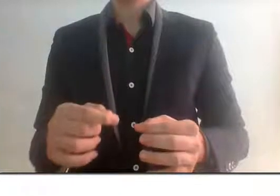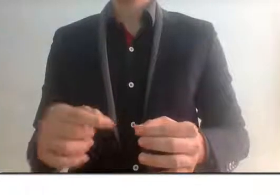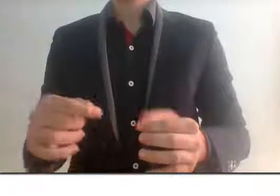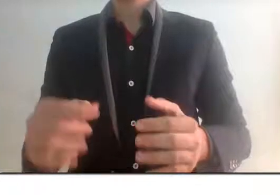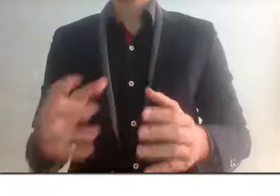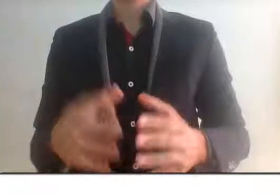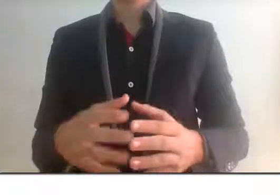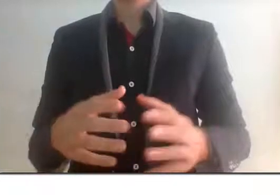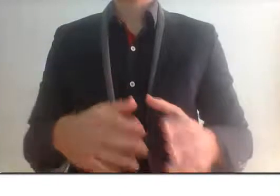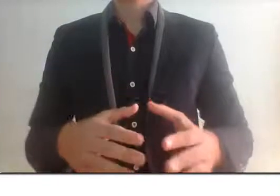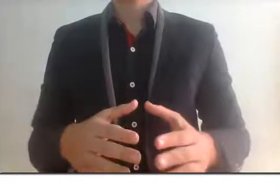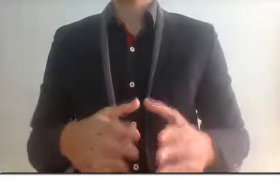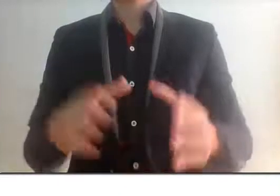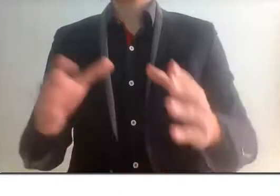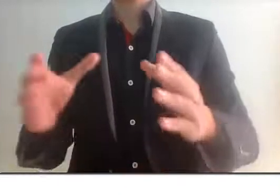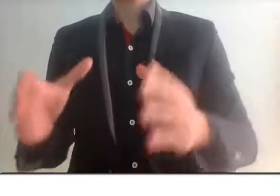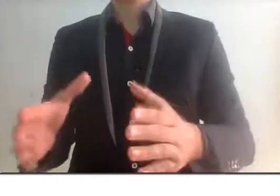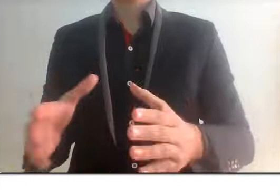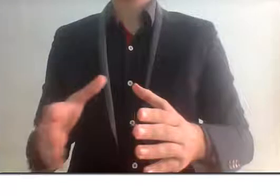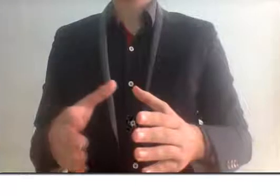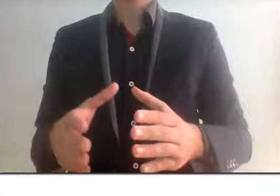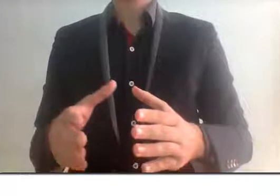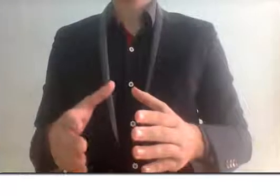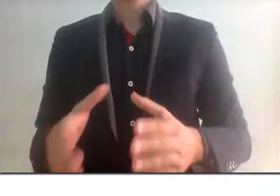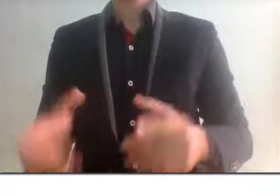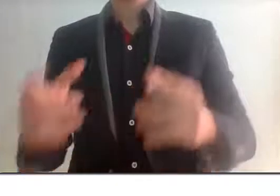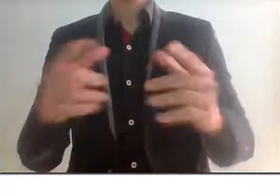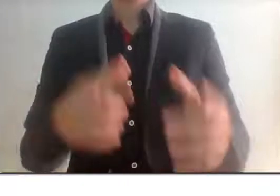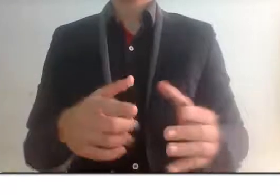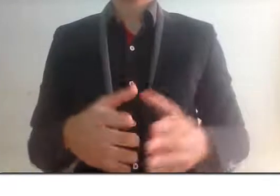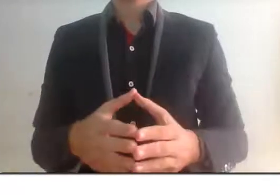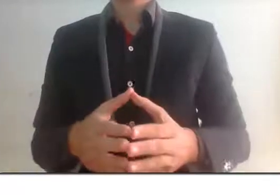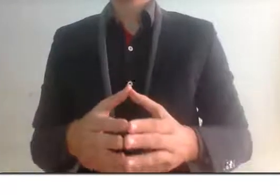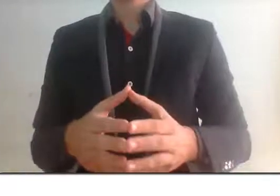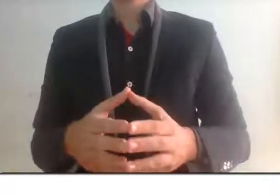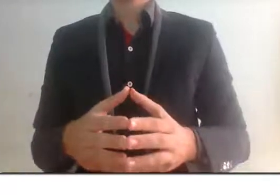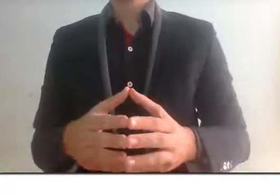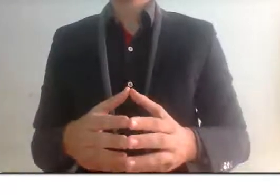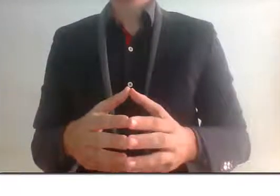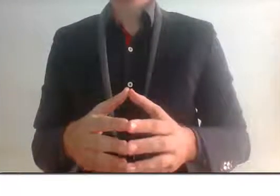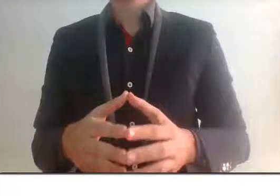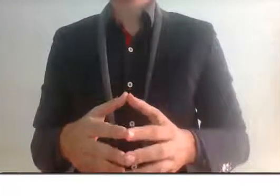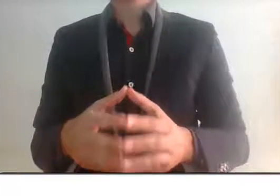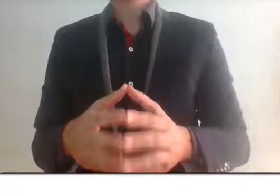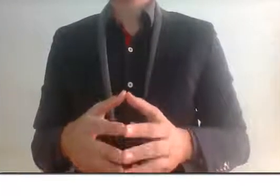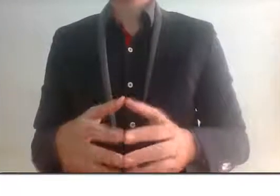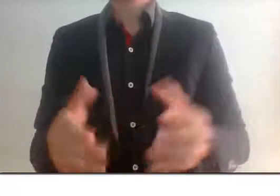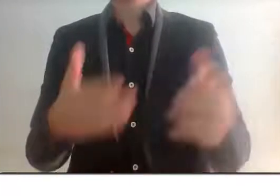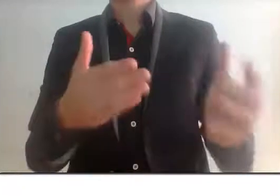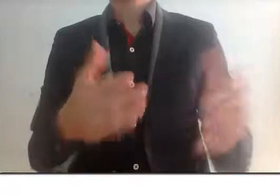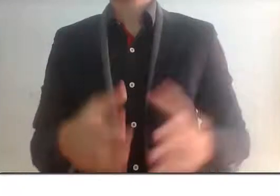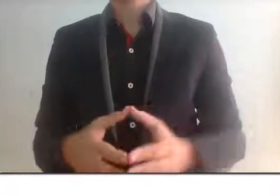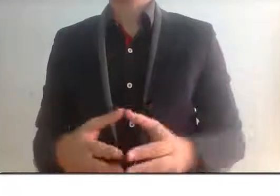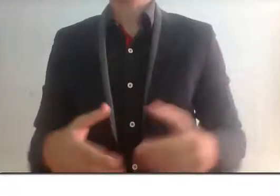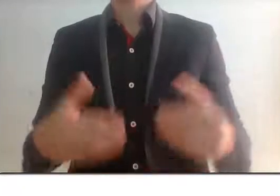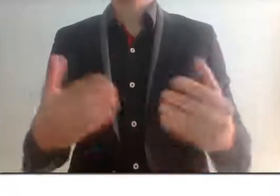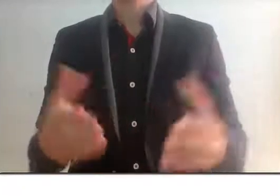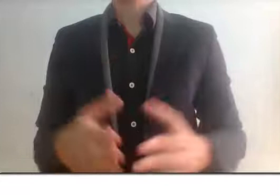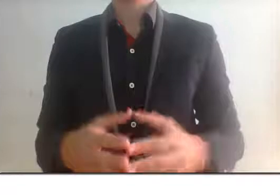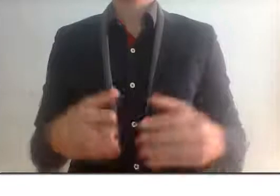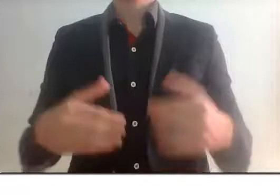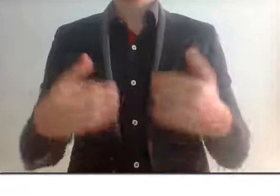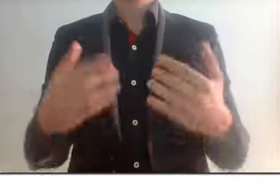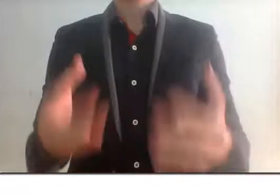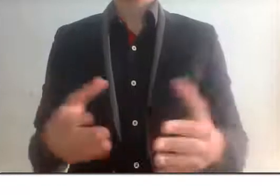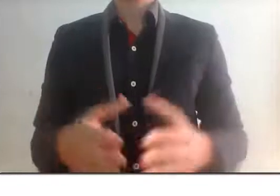gobierno para luego destinarlo a áreas de apoyo a la gente. En el anterior gobierno se los terminaron clavando para digamos hacer más grande la fortuna de los